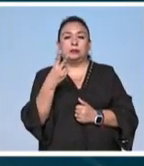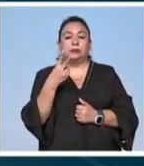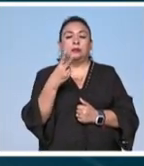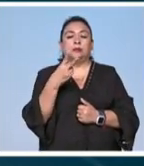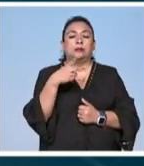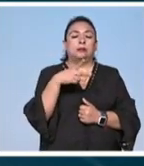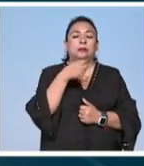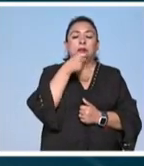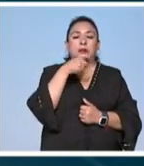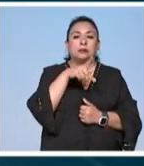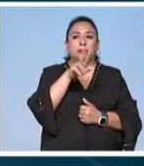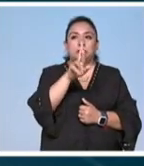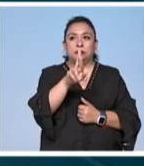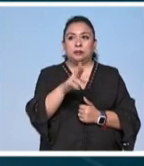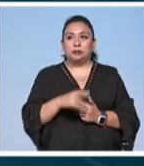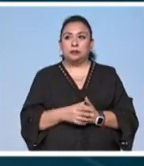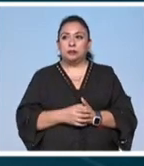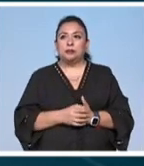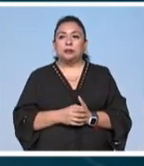karen ribera